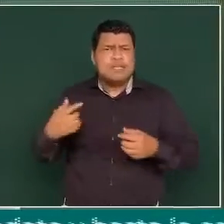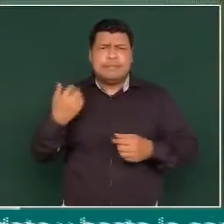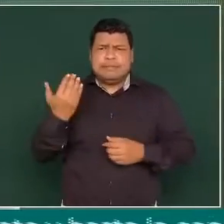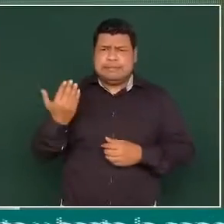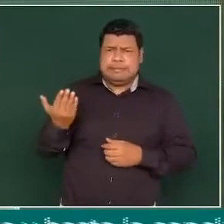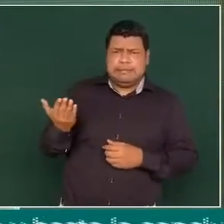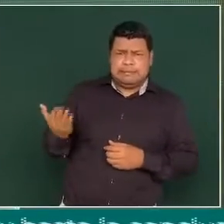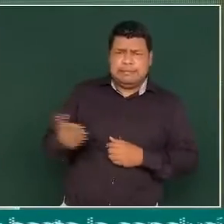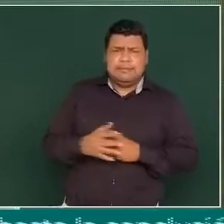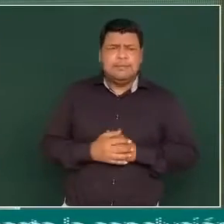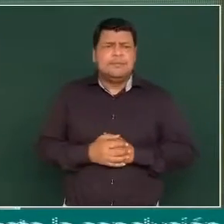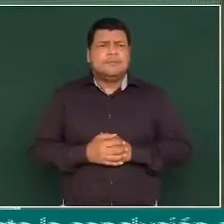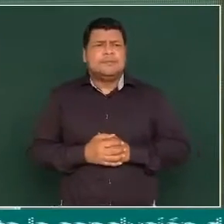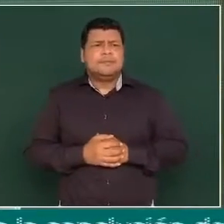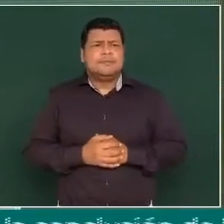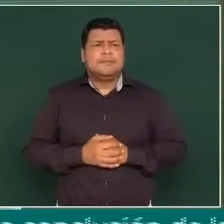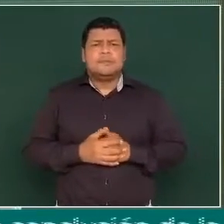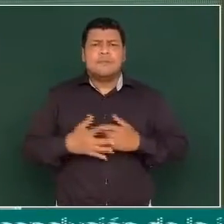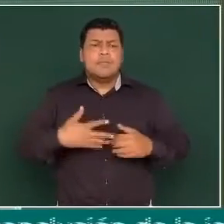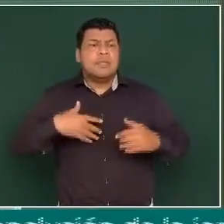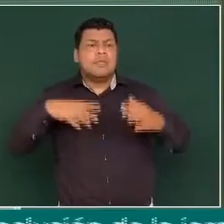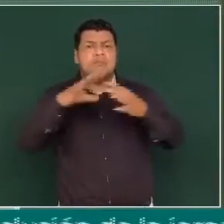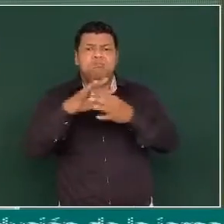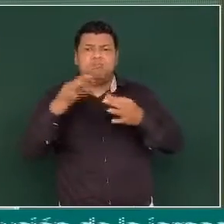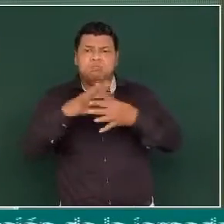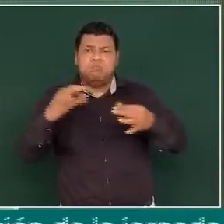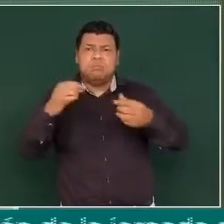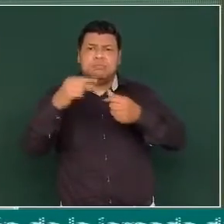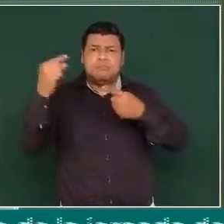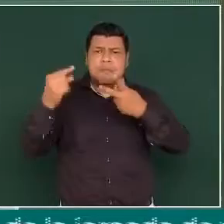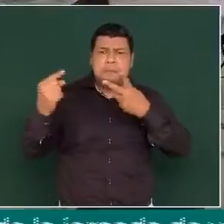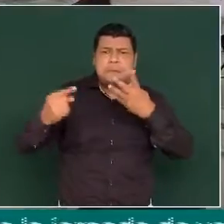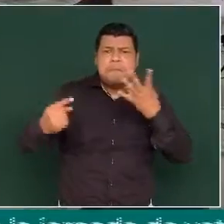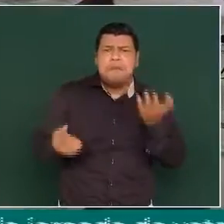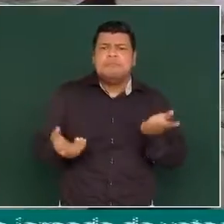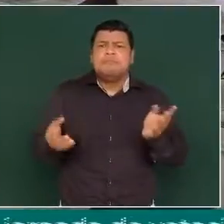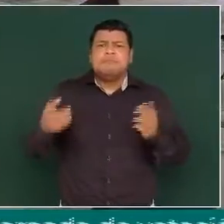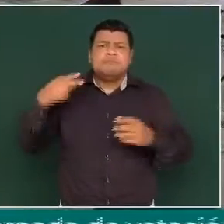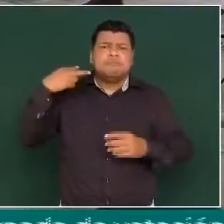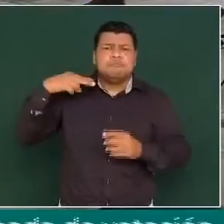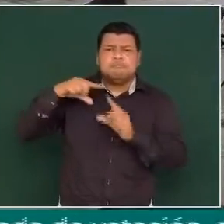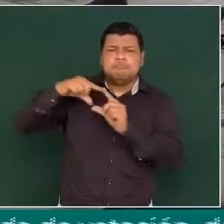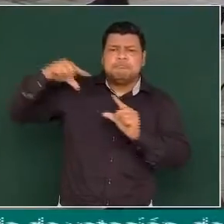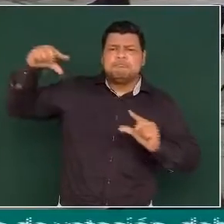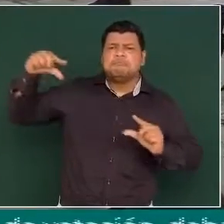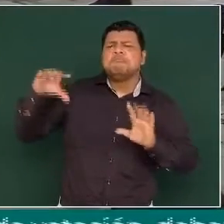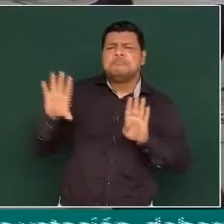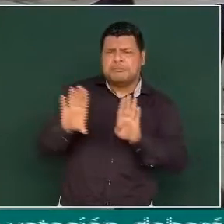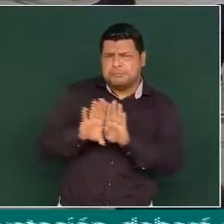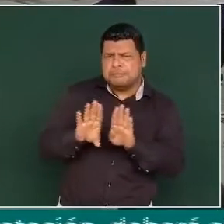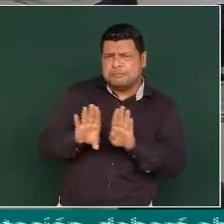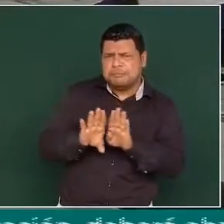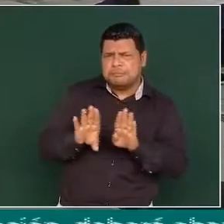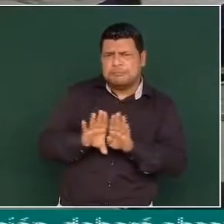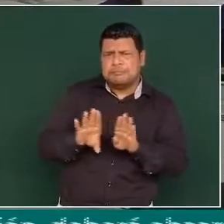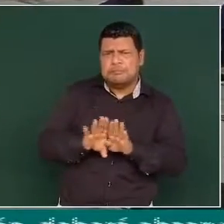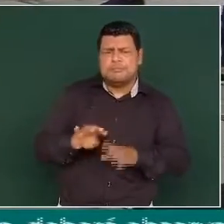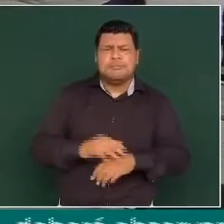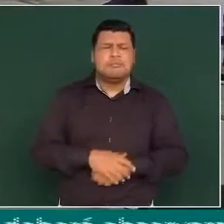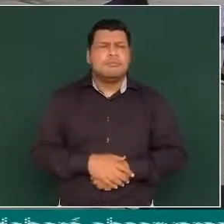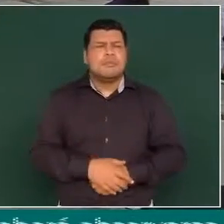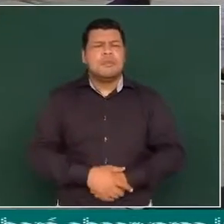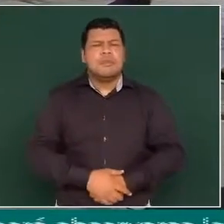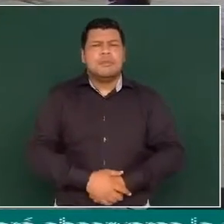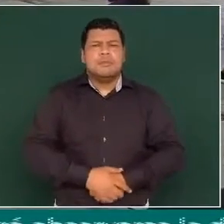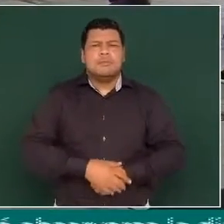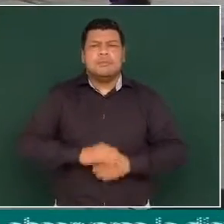a informarnos y posteriormente el general